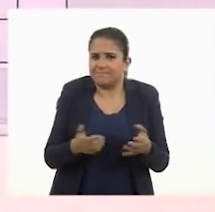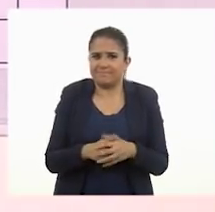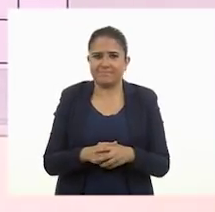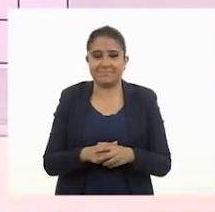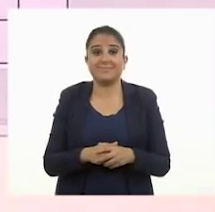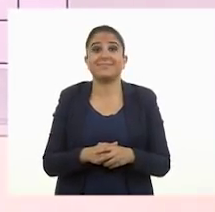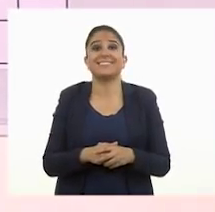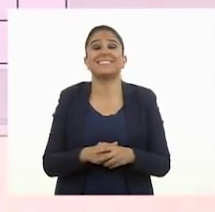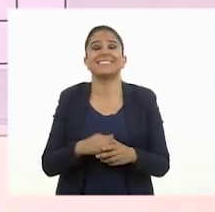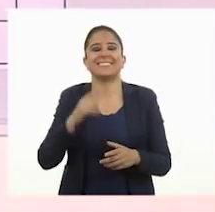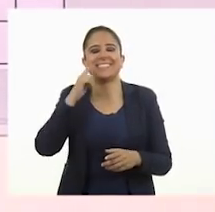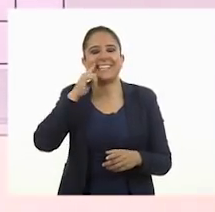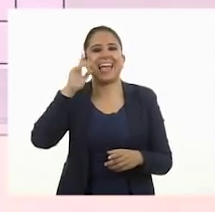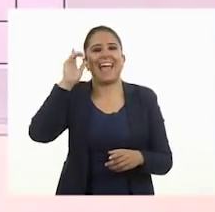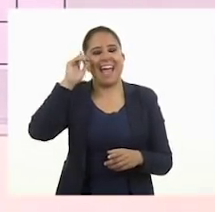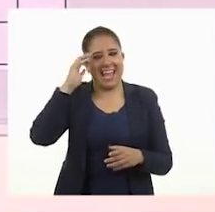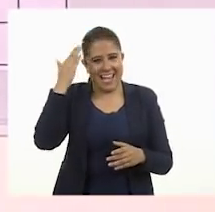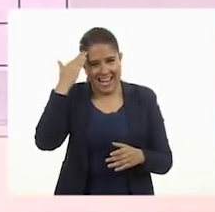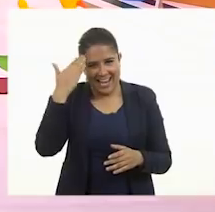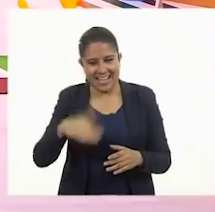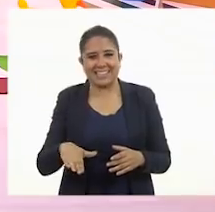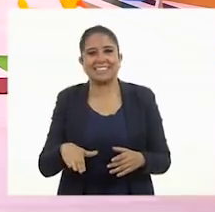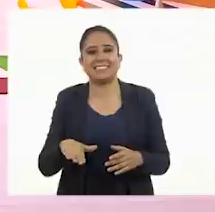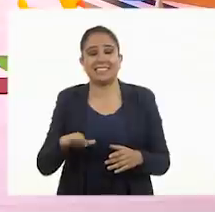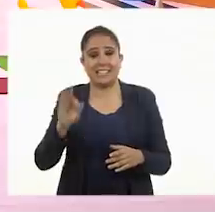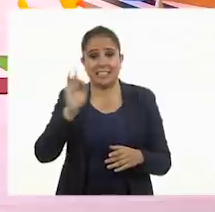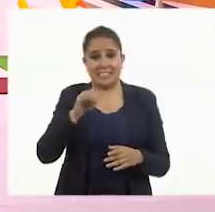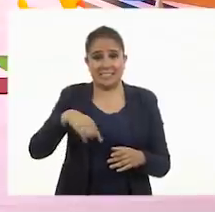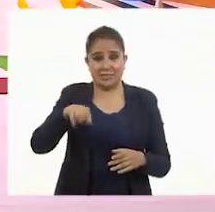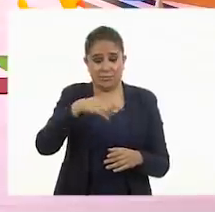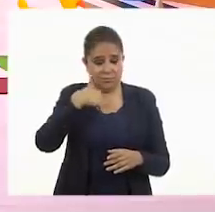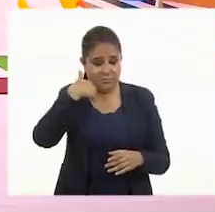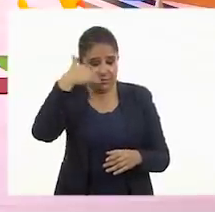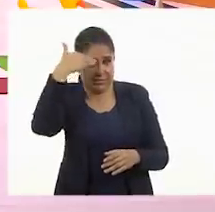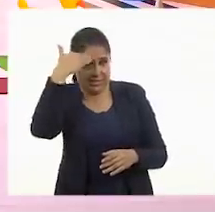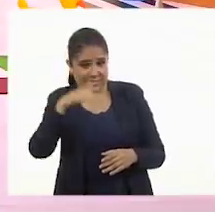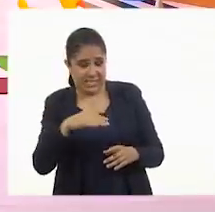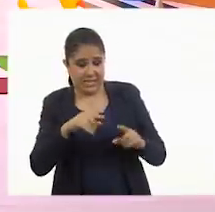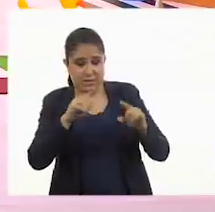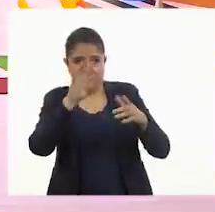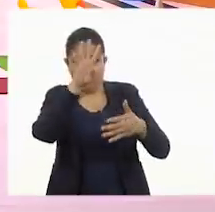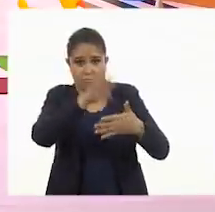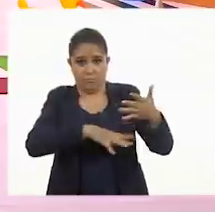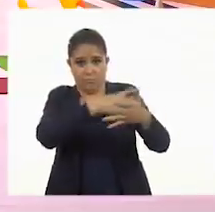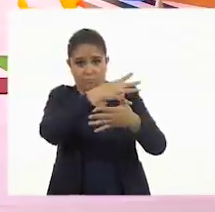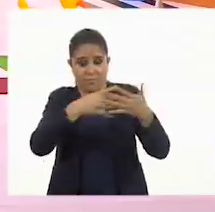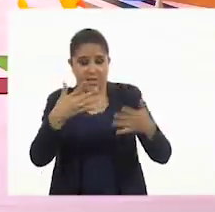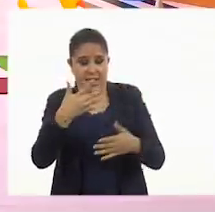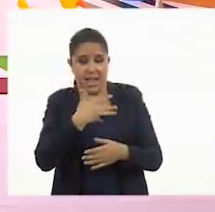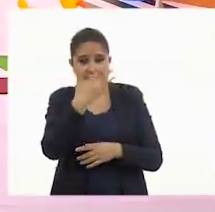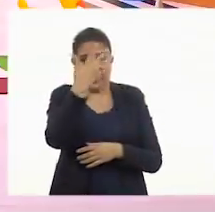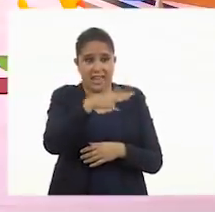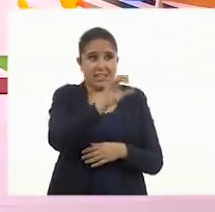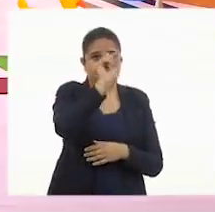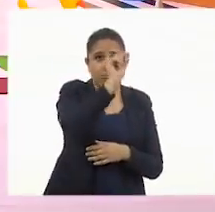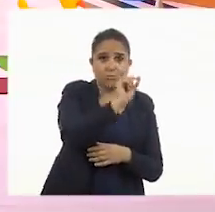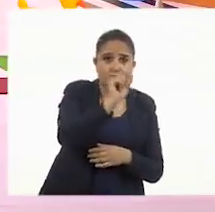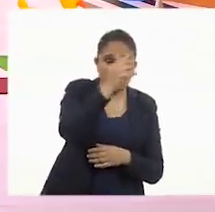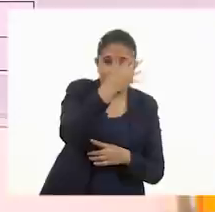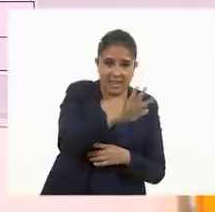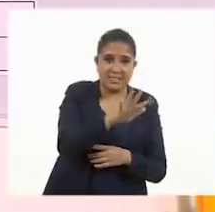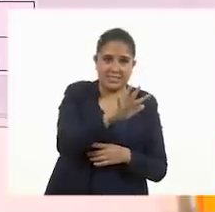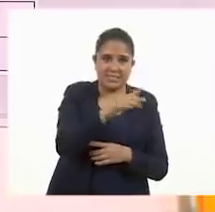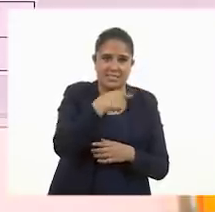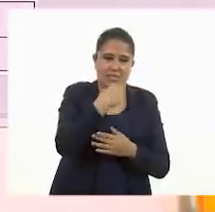Ah, ya sé. Si yo ya sé que un tablero tiene diez fichas, tiene voy a